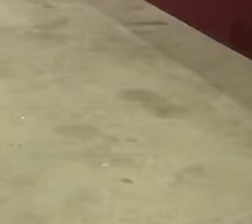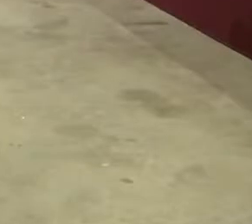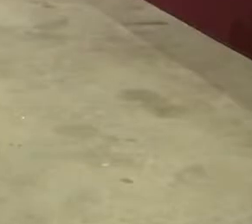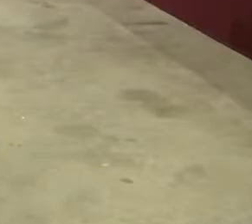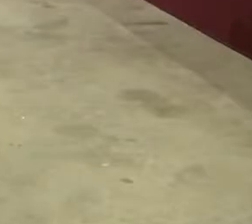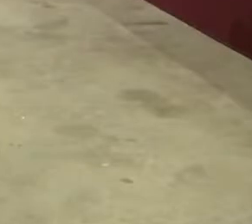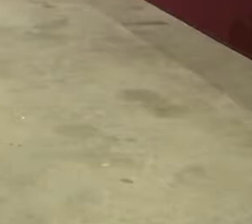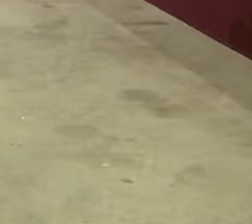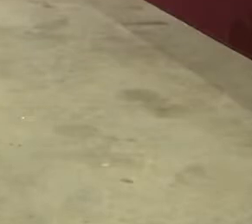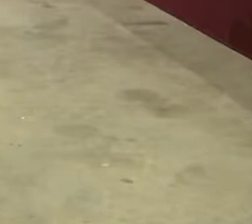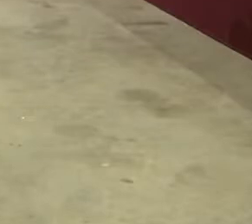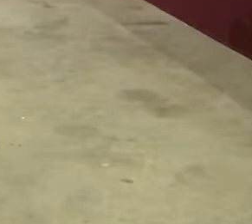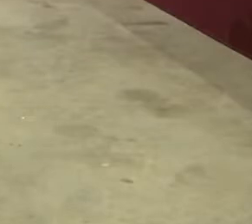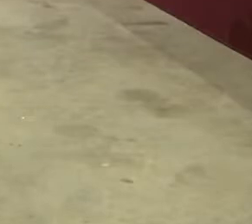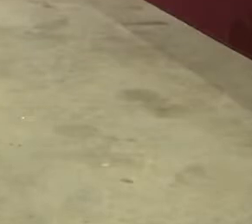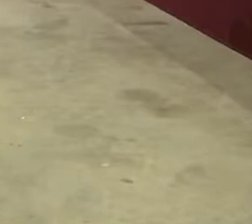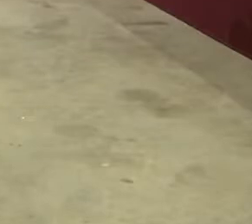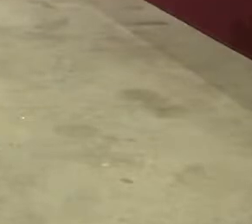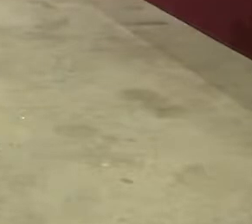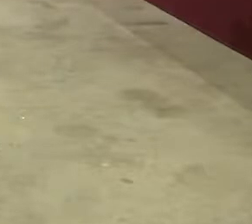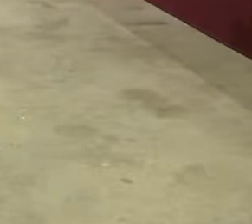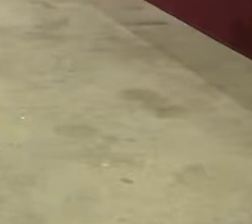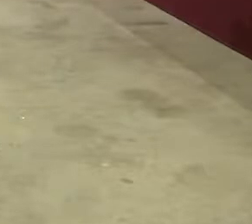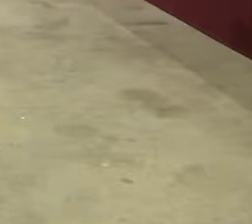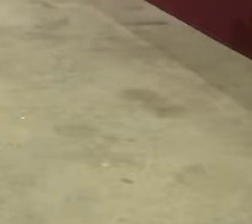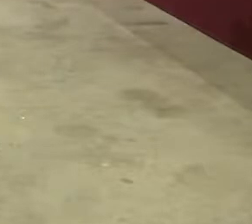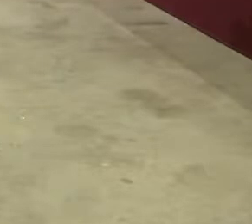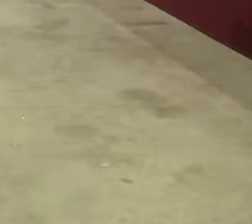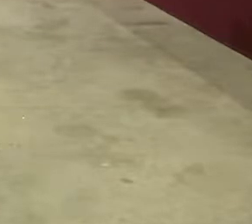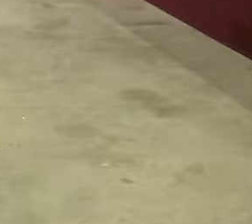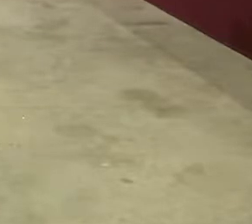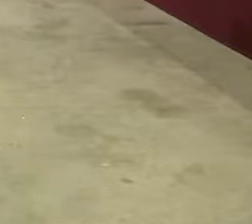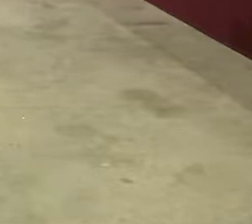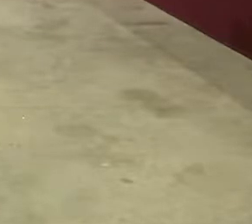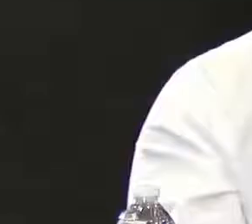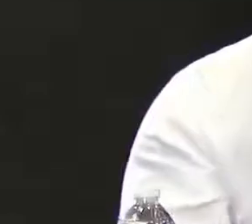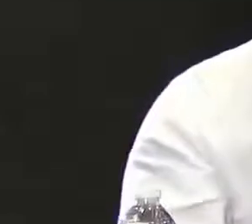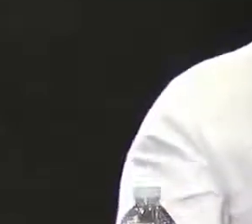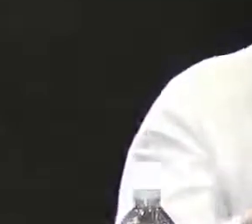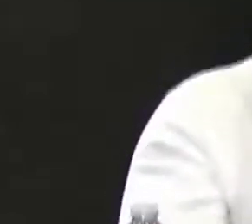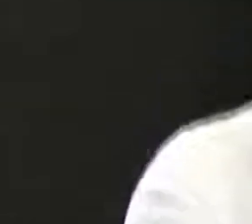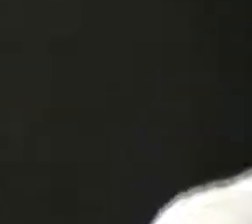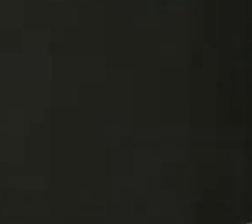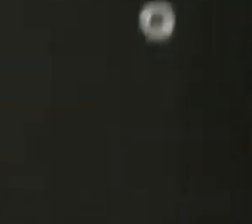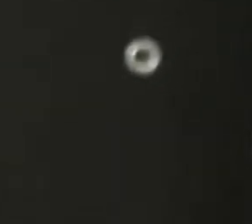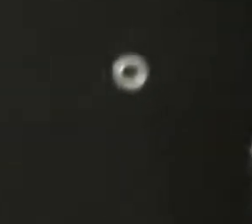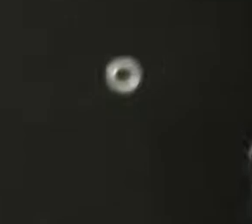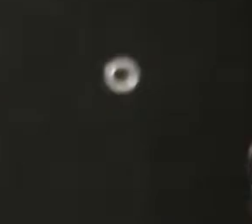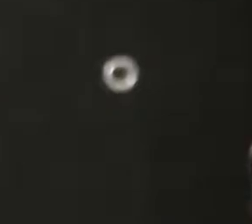El director general del Banco Nacional de Obras y Servicios Públicos, Jorge Mendoza Sánchez.